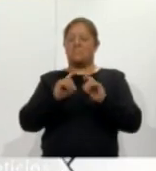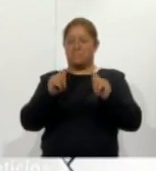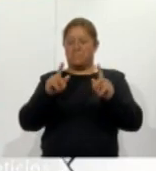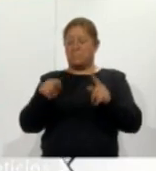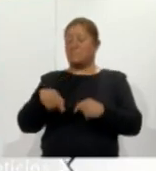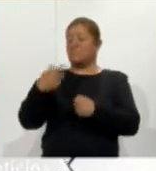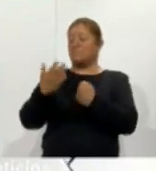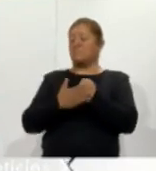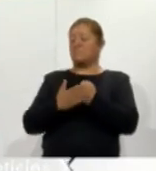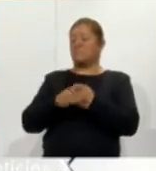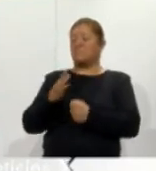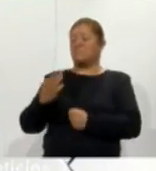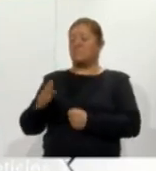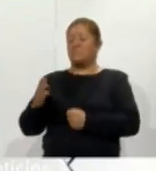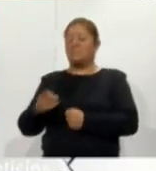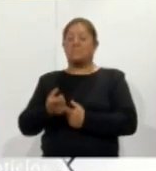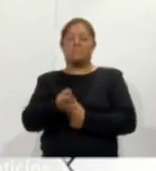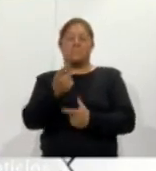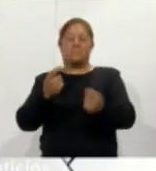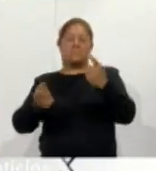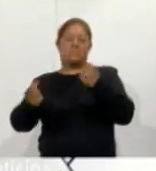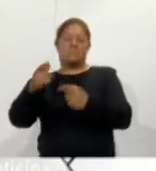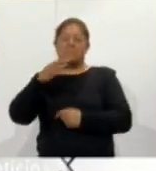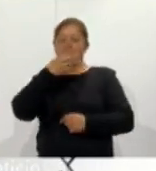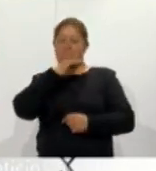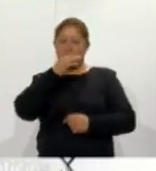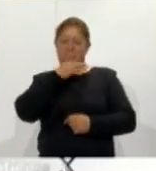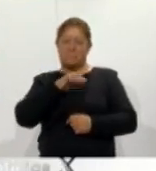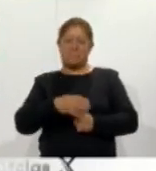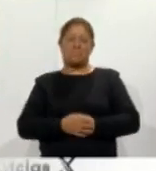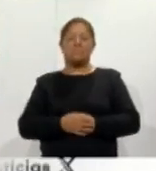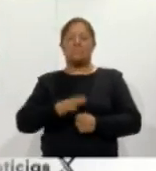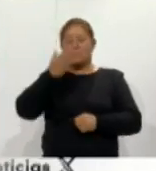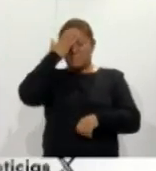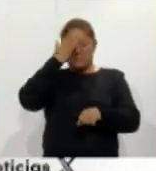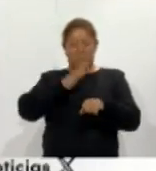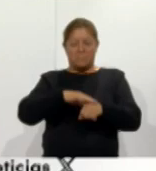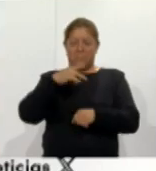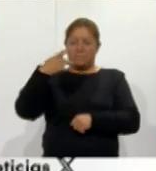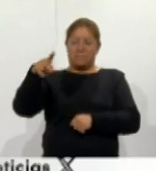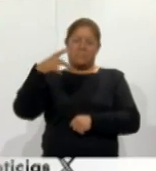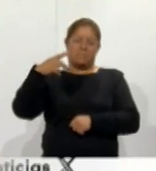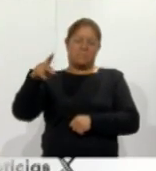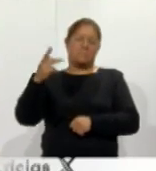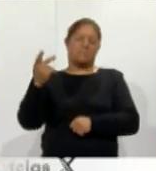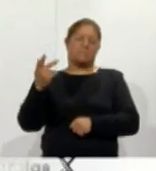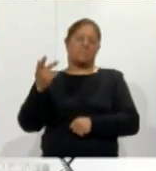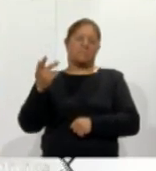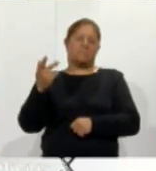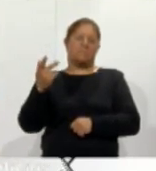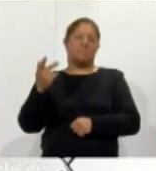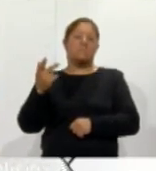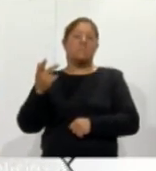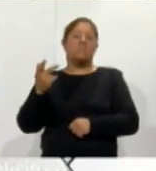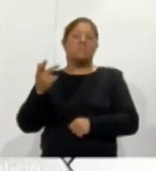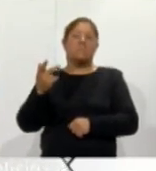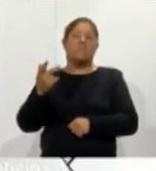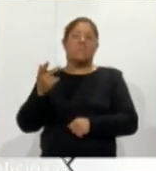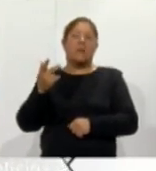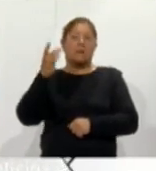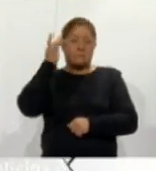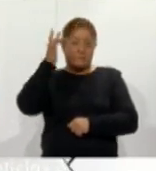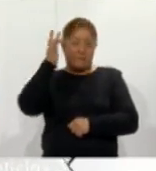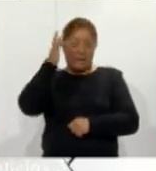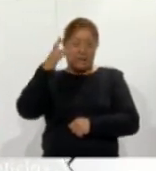algunos artífices celebraron esta fecha en conmemoración a su santo patrono Estamos festejando nosotros entre